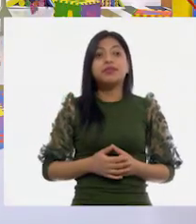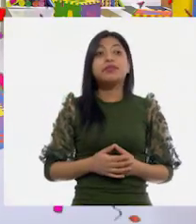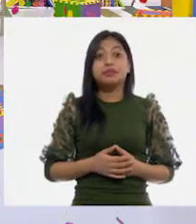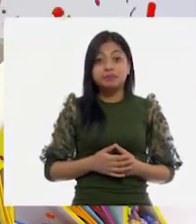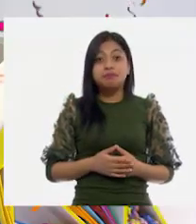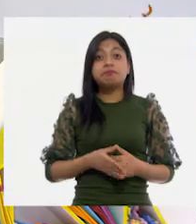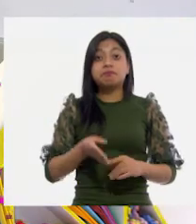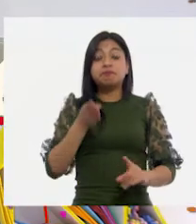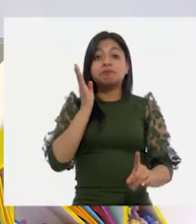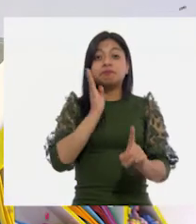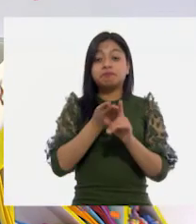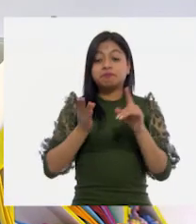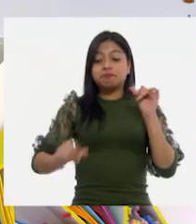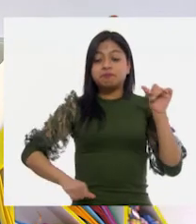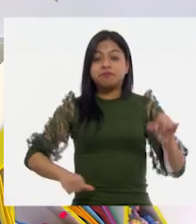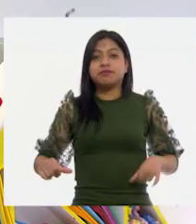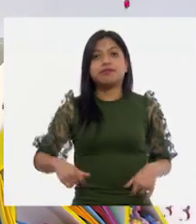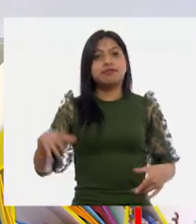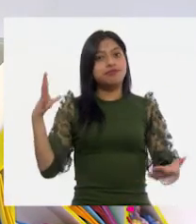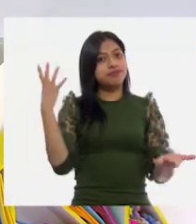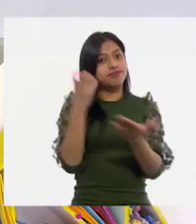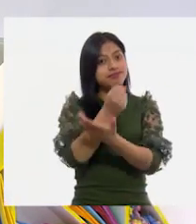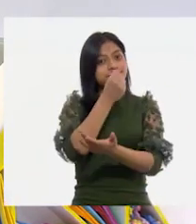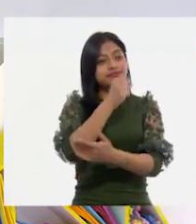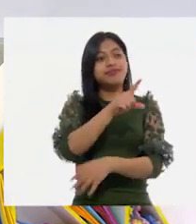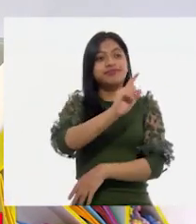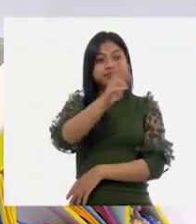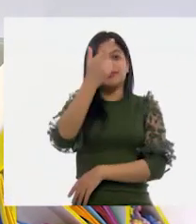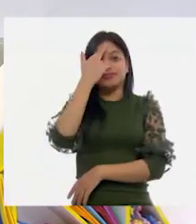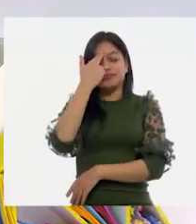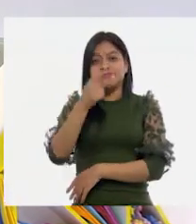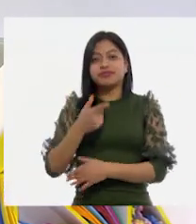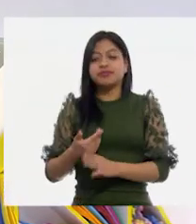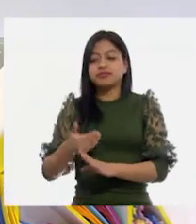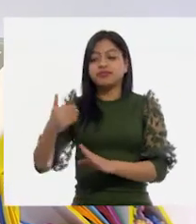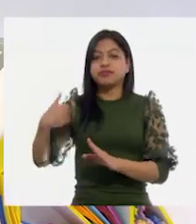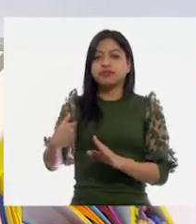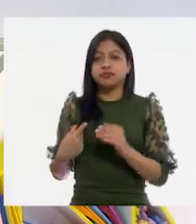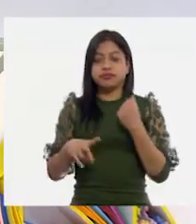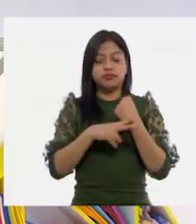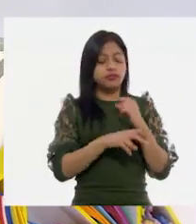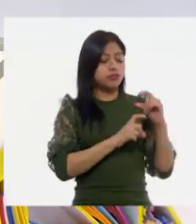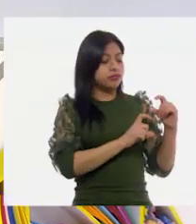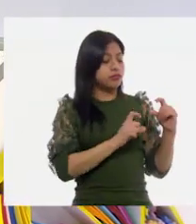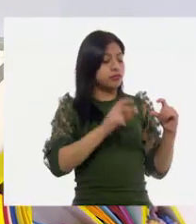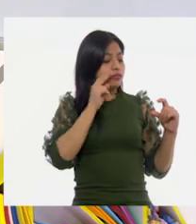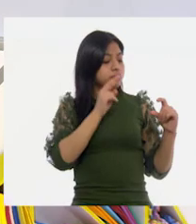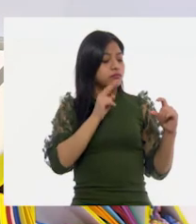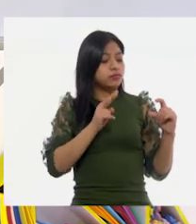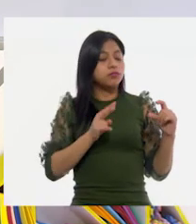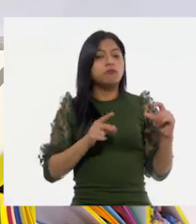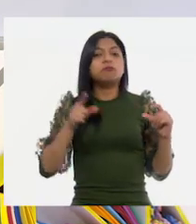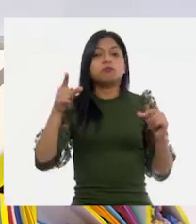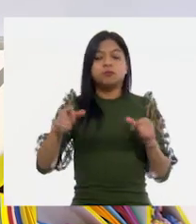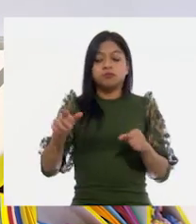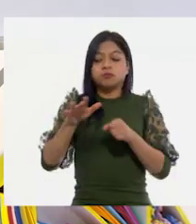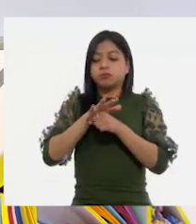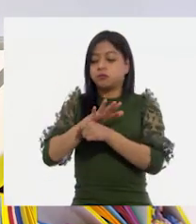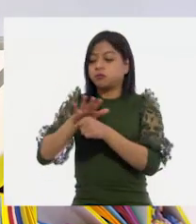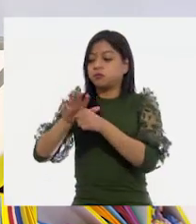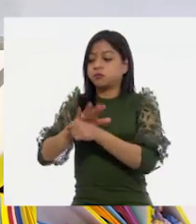logrado. ¿Notaste, Ale? Ve cómo cada uno de estos vasos llenó de manera diferente